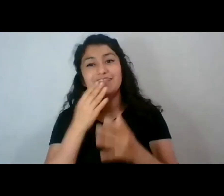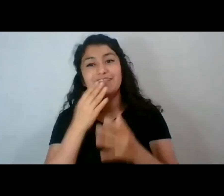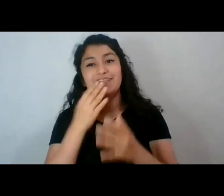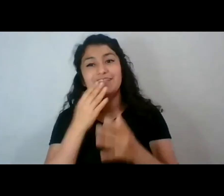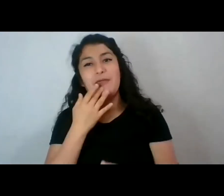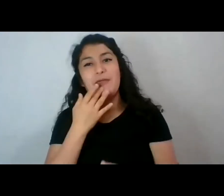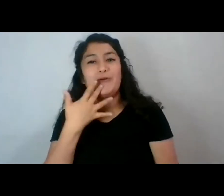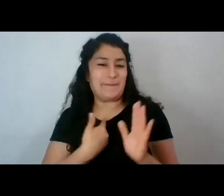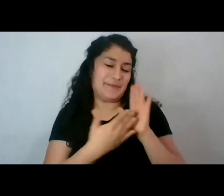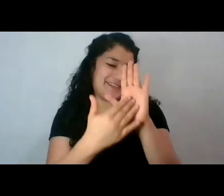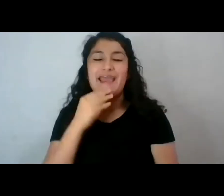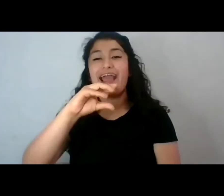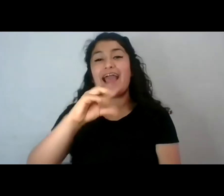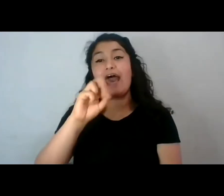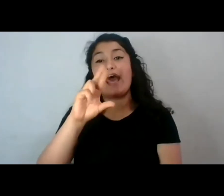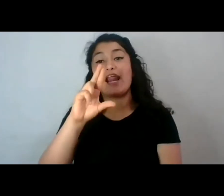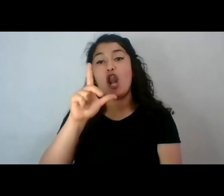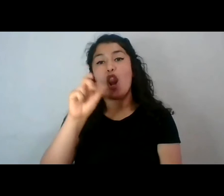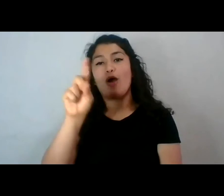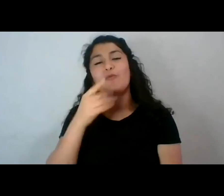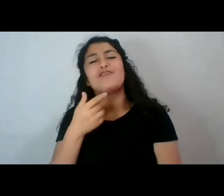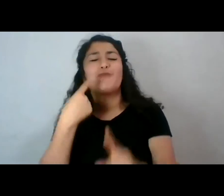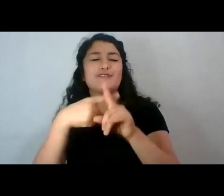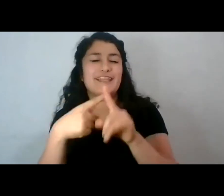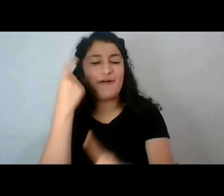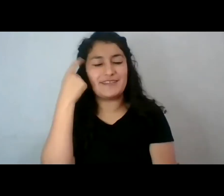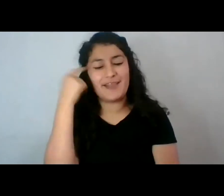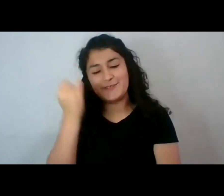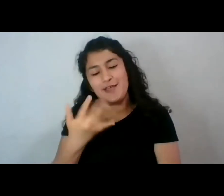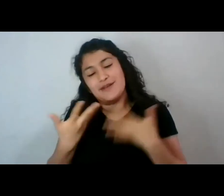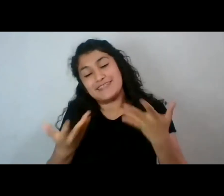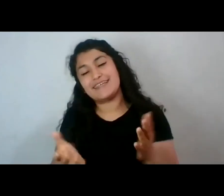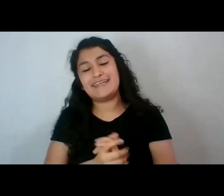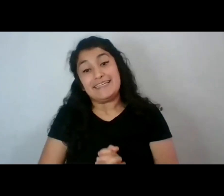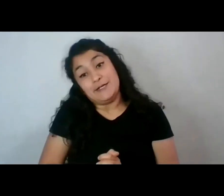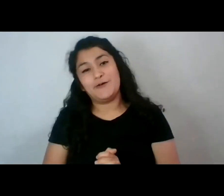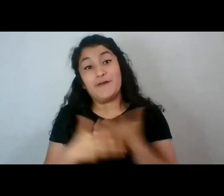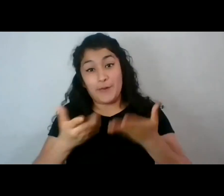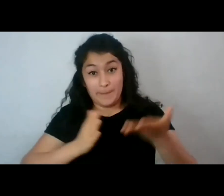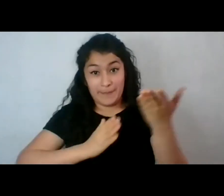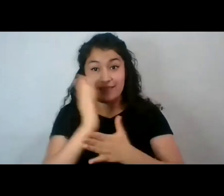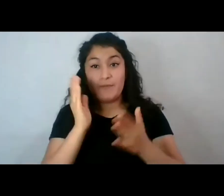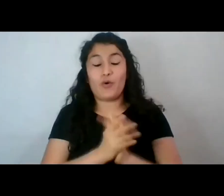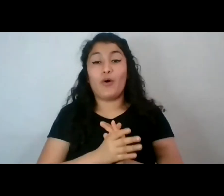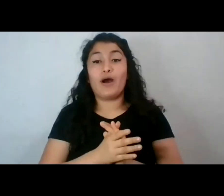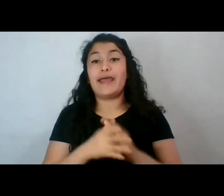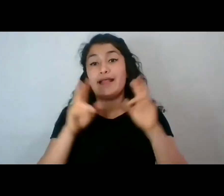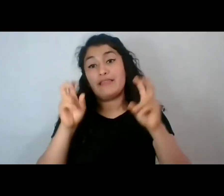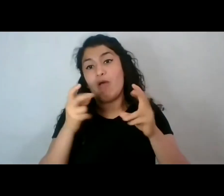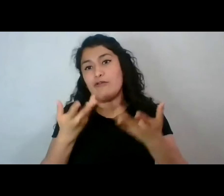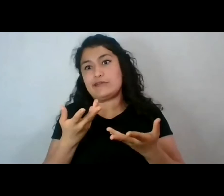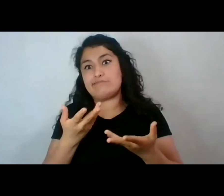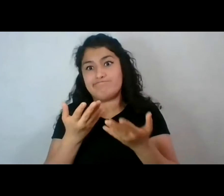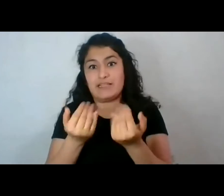supuesto, Carlos, por toda la buena onda. Así que, bueno, ya demos inicio, ¿cierto?, a lo que nos compete